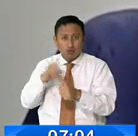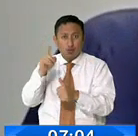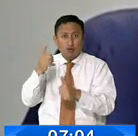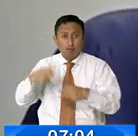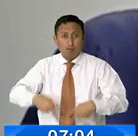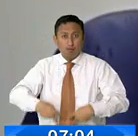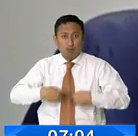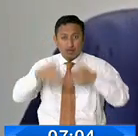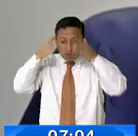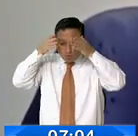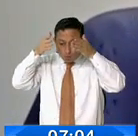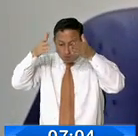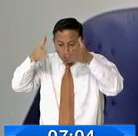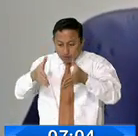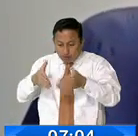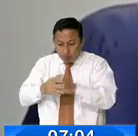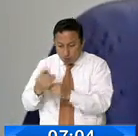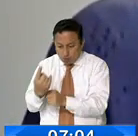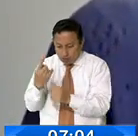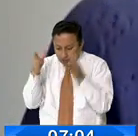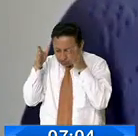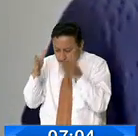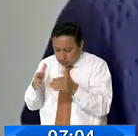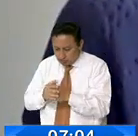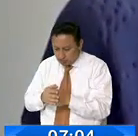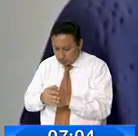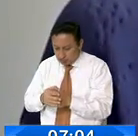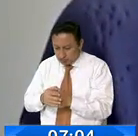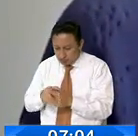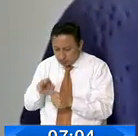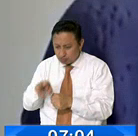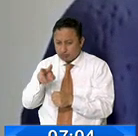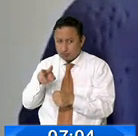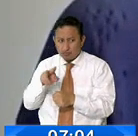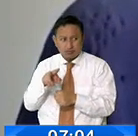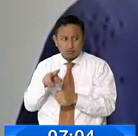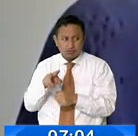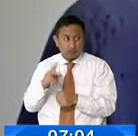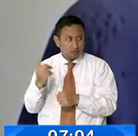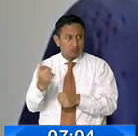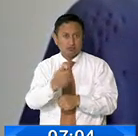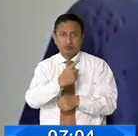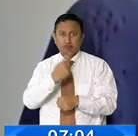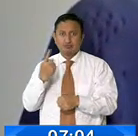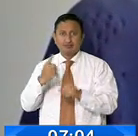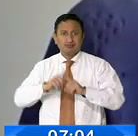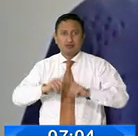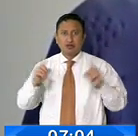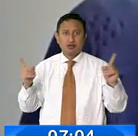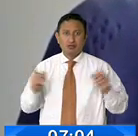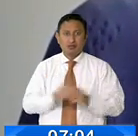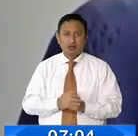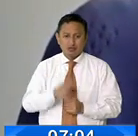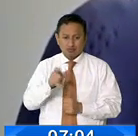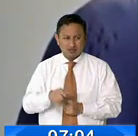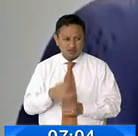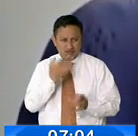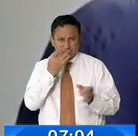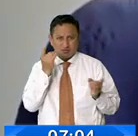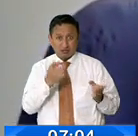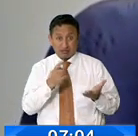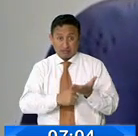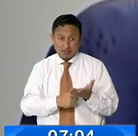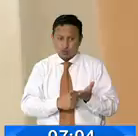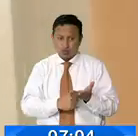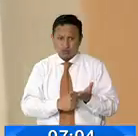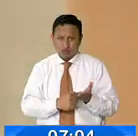vida y aparece como la única. Y cuando miramos otra, la reacción es una reacción de odio y violencia, no de debate